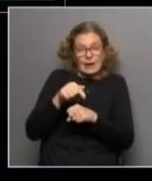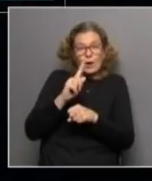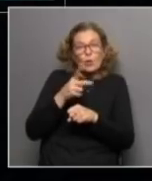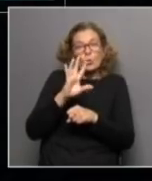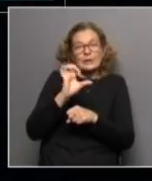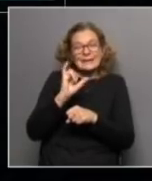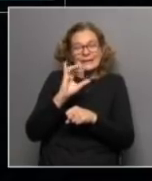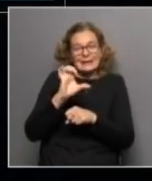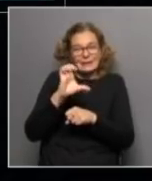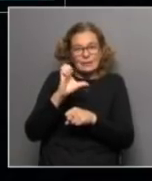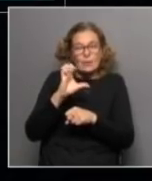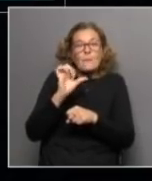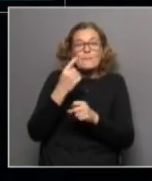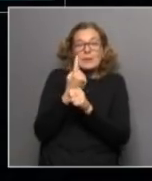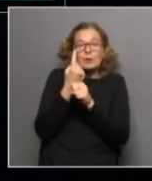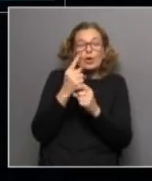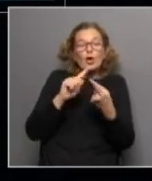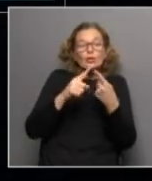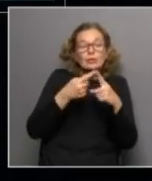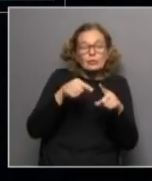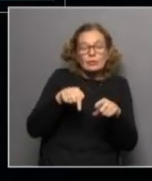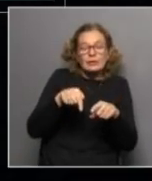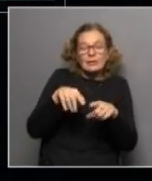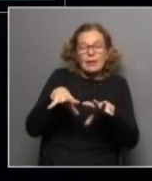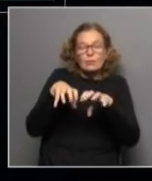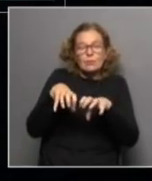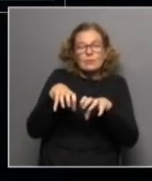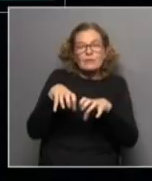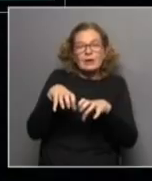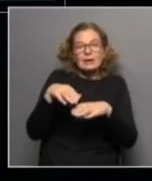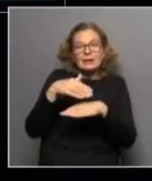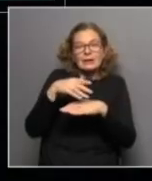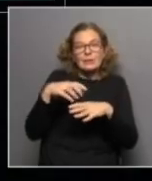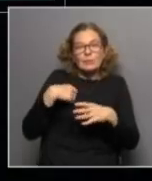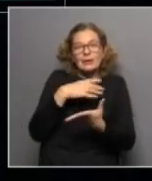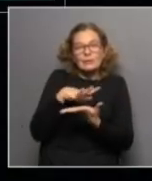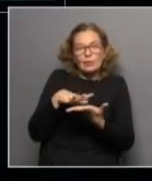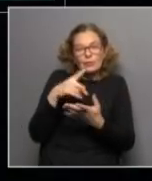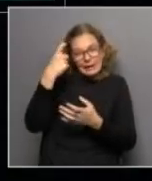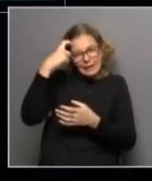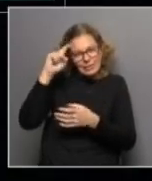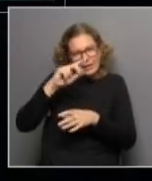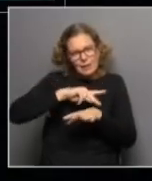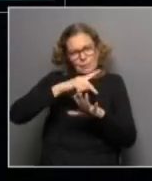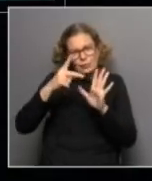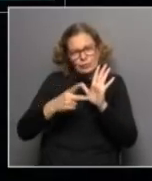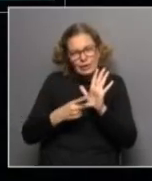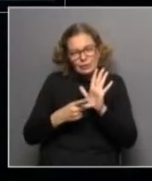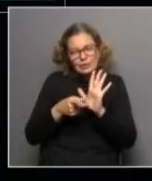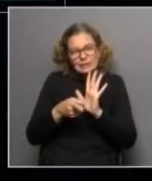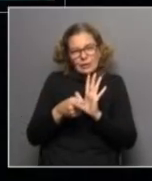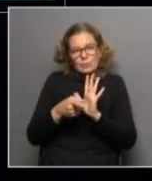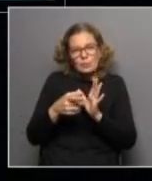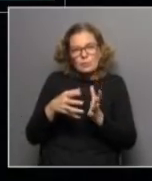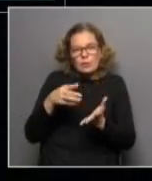poder generar esos primeros contactos en ese escenario. La idea de estos proyectos es una vez establecidos en ese